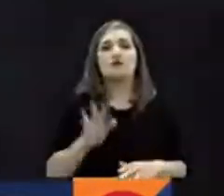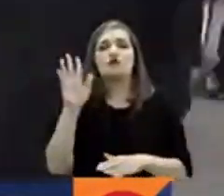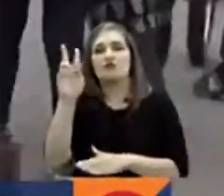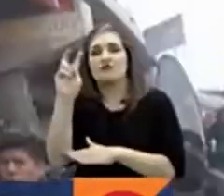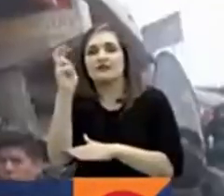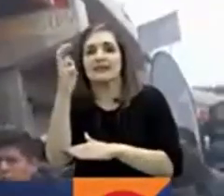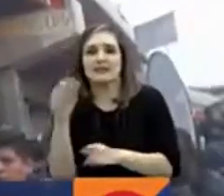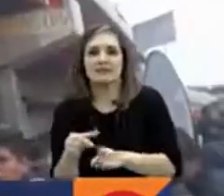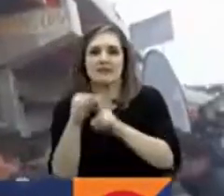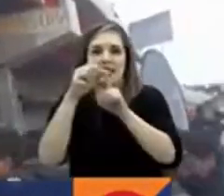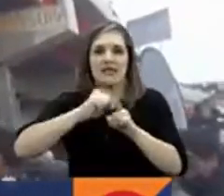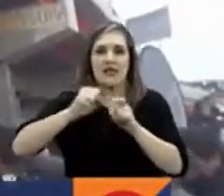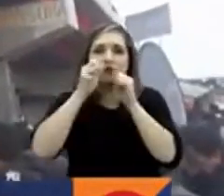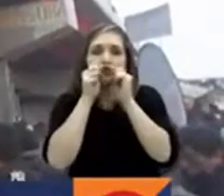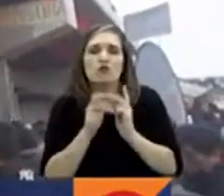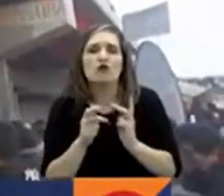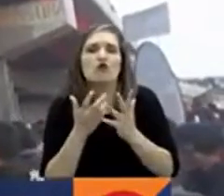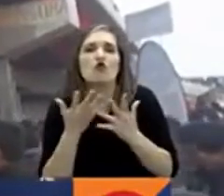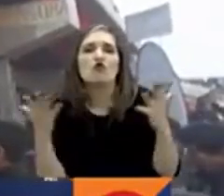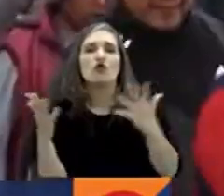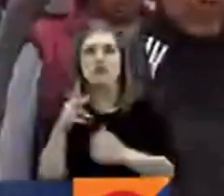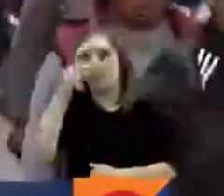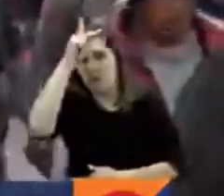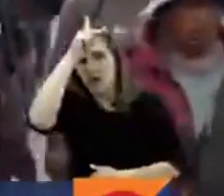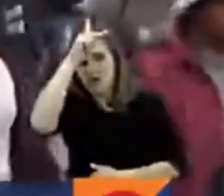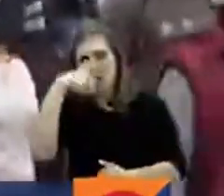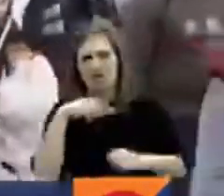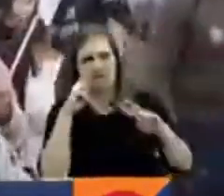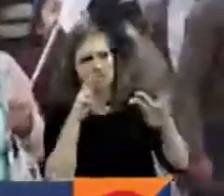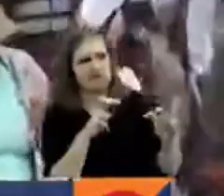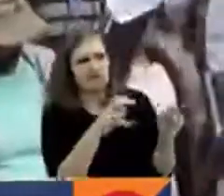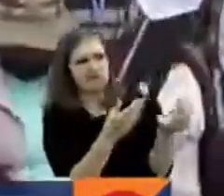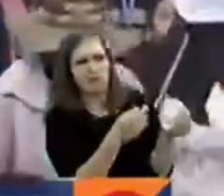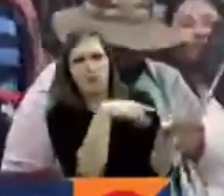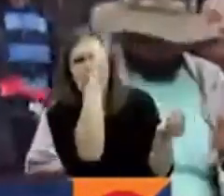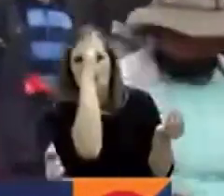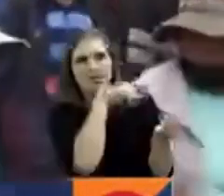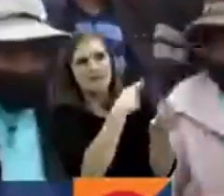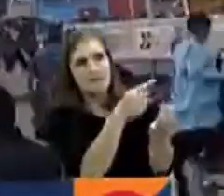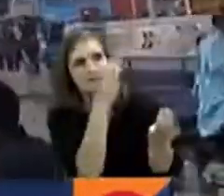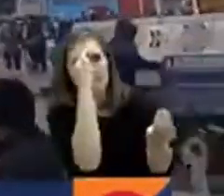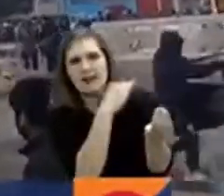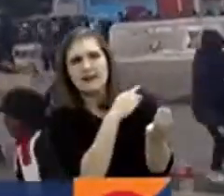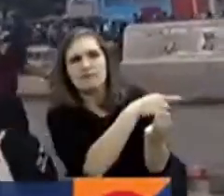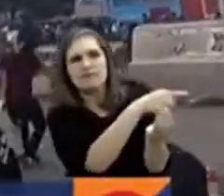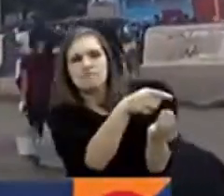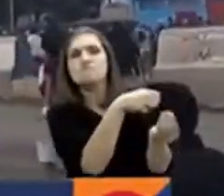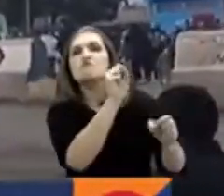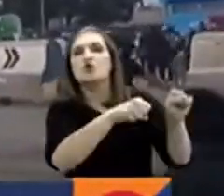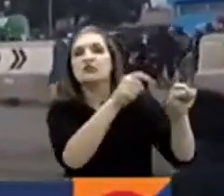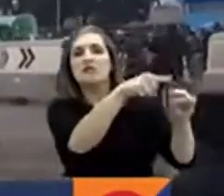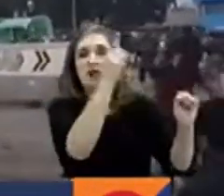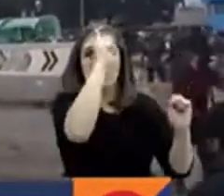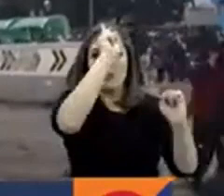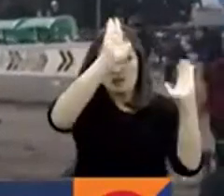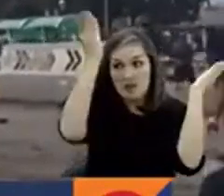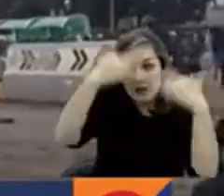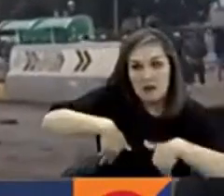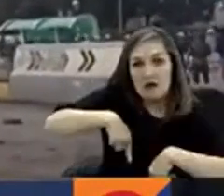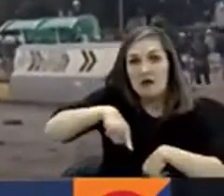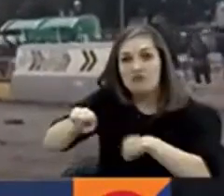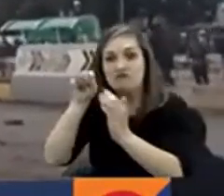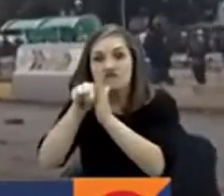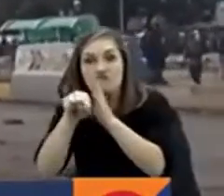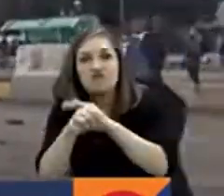Departamento de Ayacucho, en Perú, investiga las fuerzas de seguridad como la policía y el ejército por una posible participación de algunos de sus integrantes